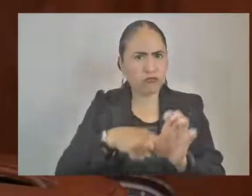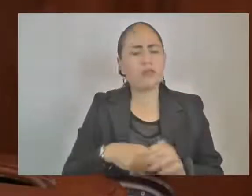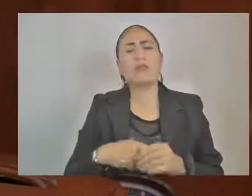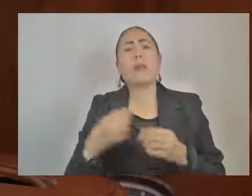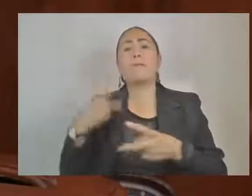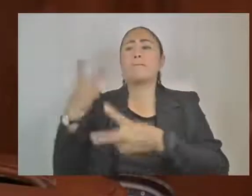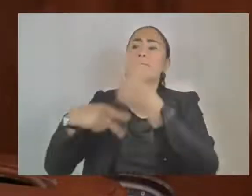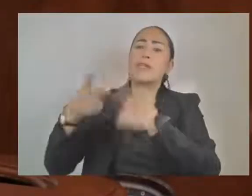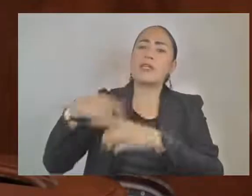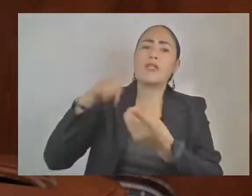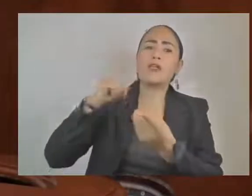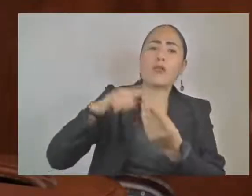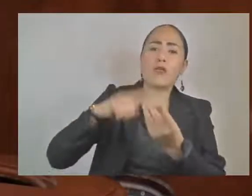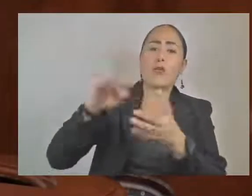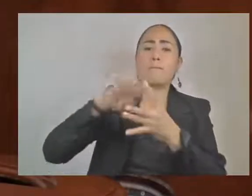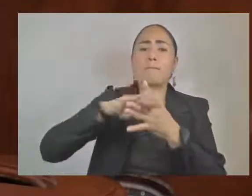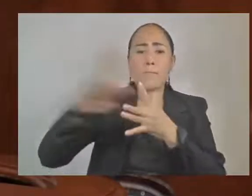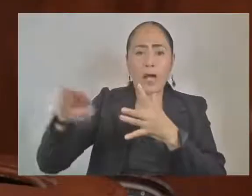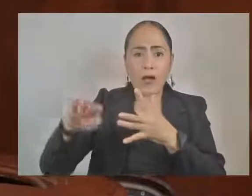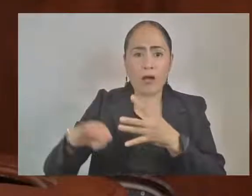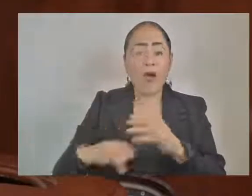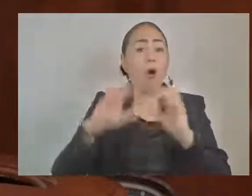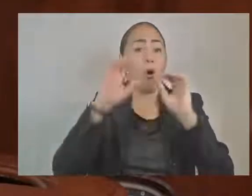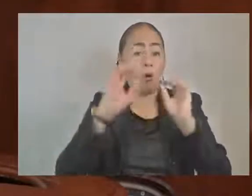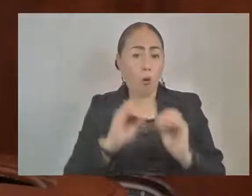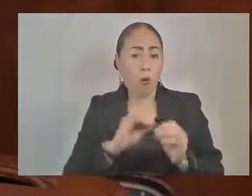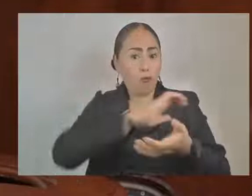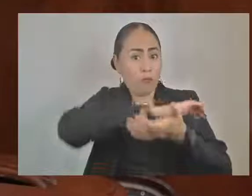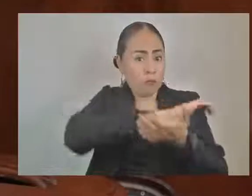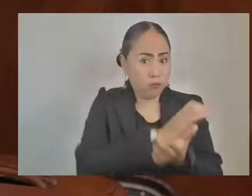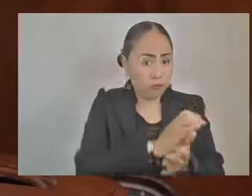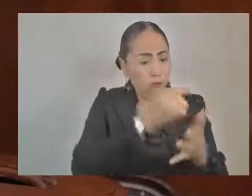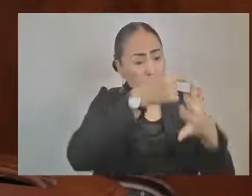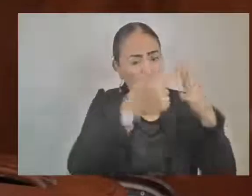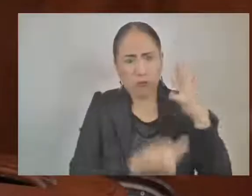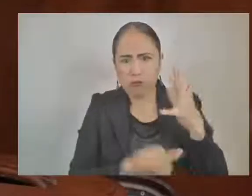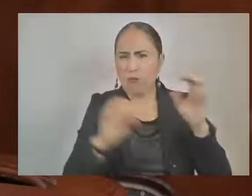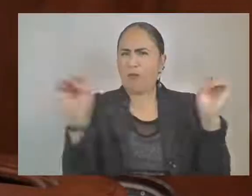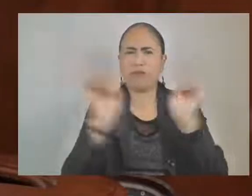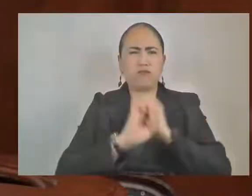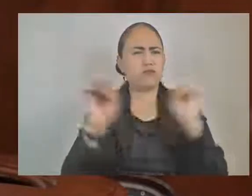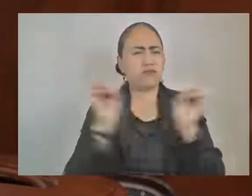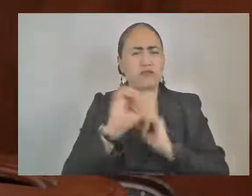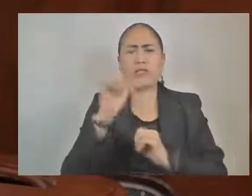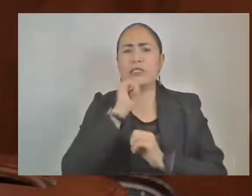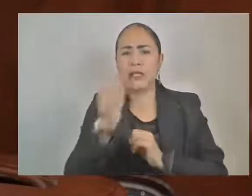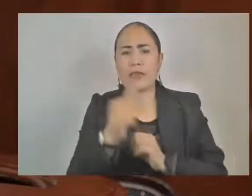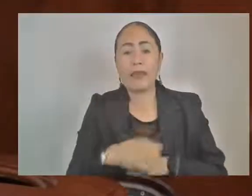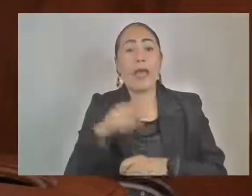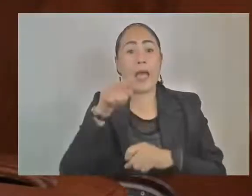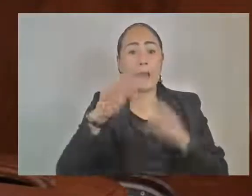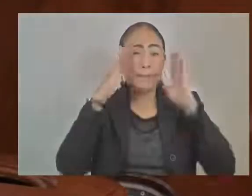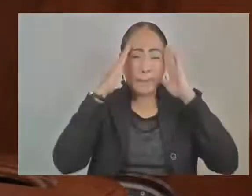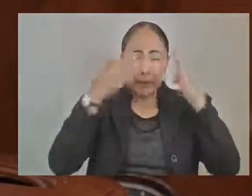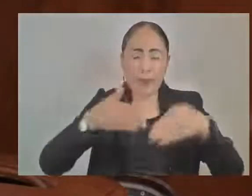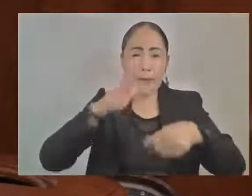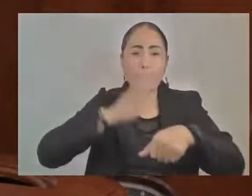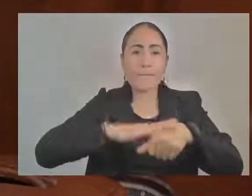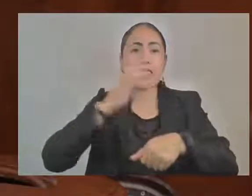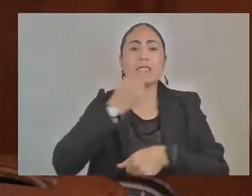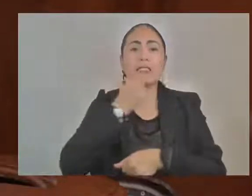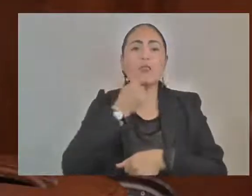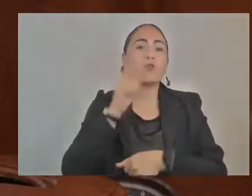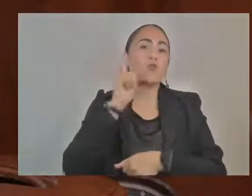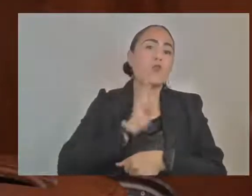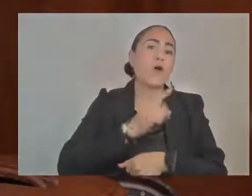otra forma de discriminación. Atendiendo al interés superior de los niños, los jueces de primera instancia